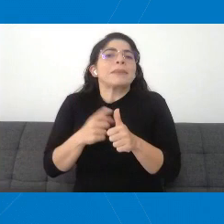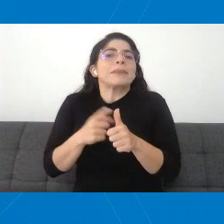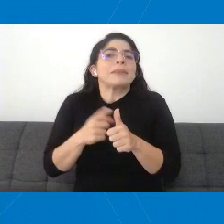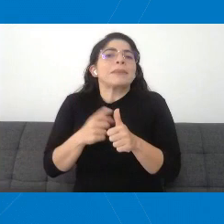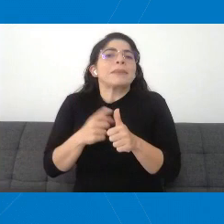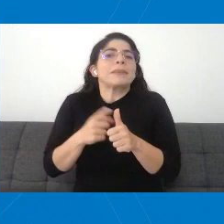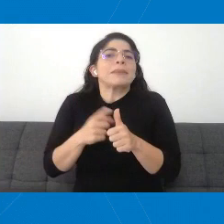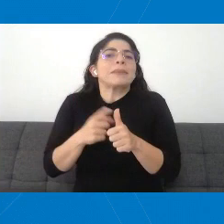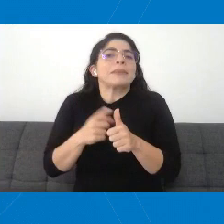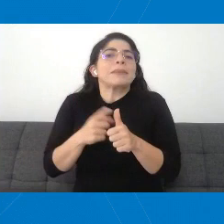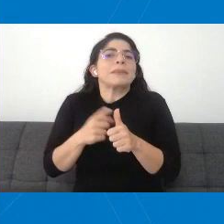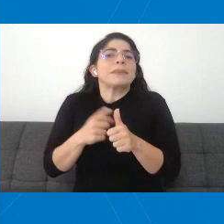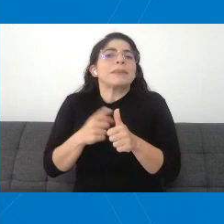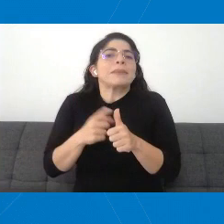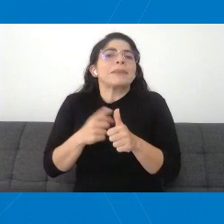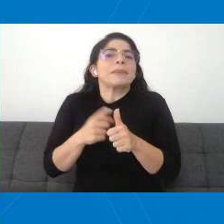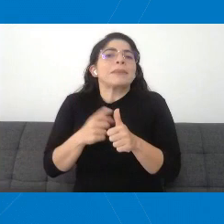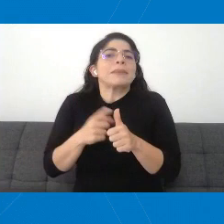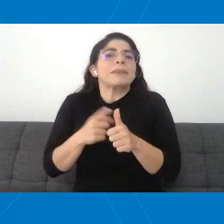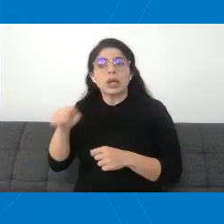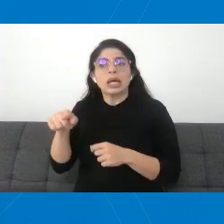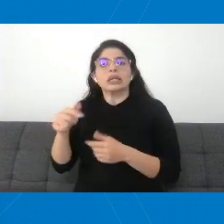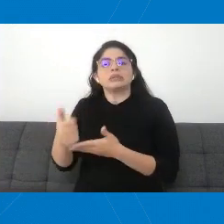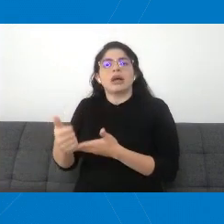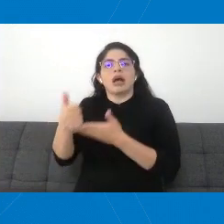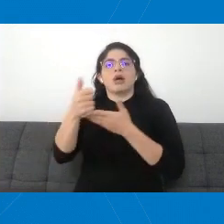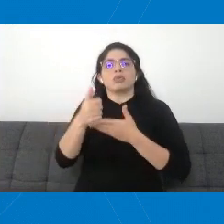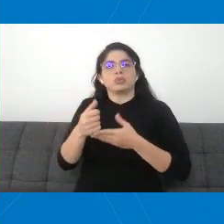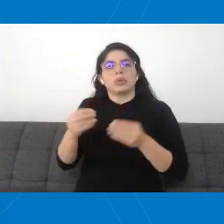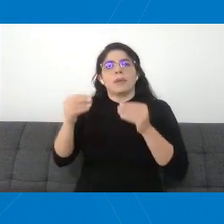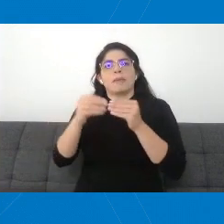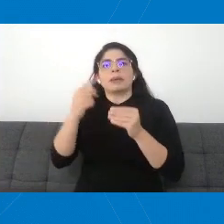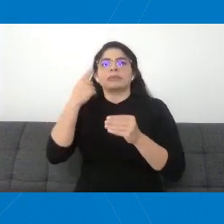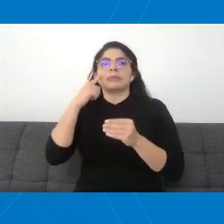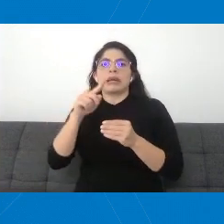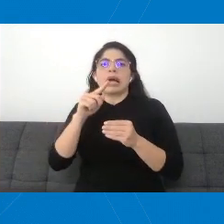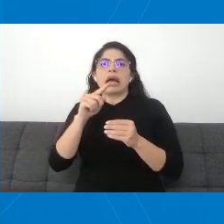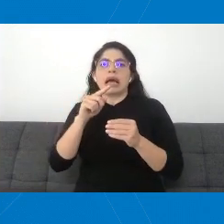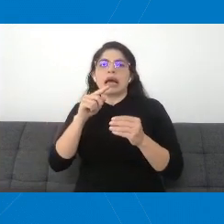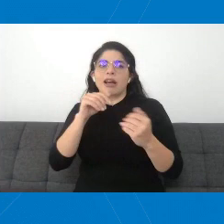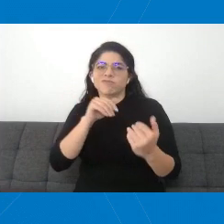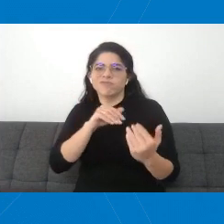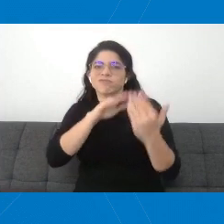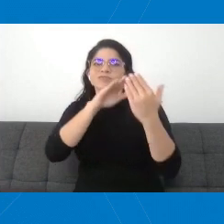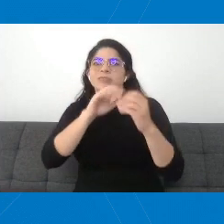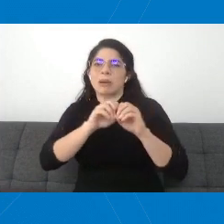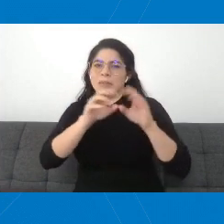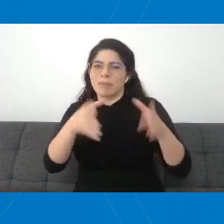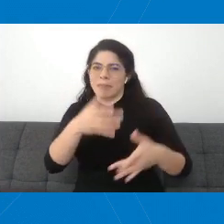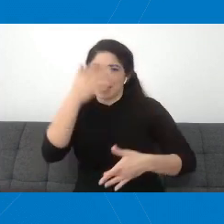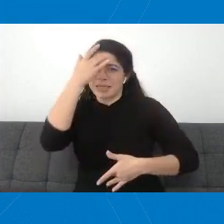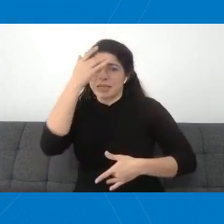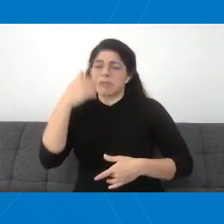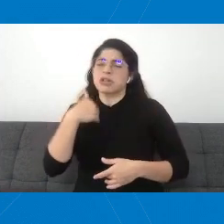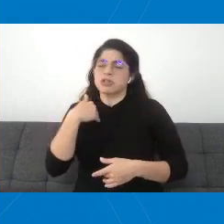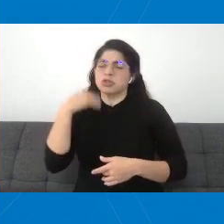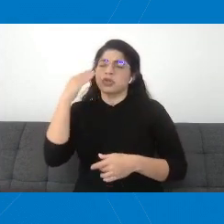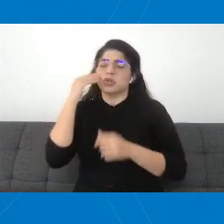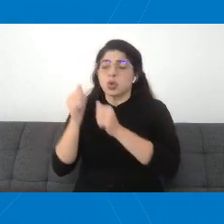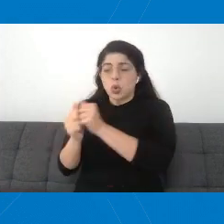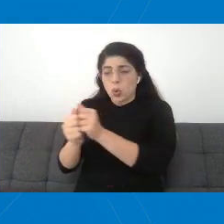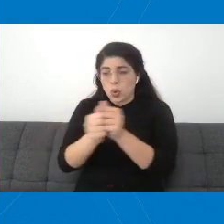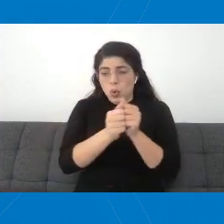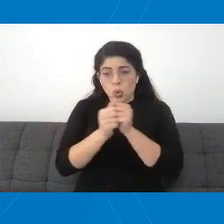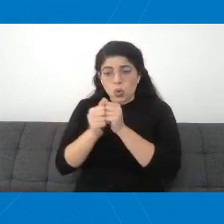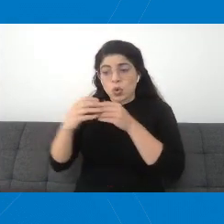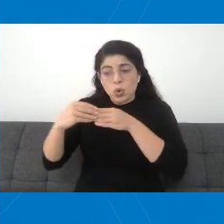herramienta más en la lucha por vencer esta pandemia. Lucha que estoy seguro que venceremos unidos y guiados por